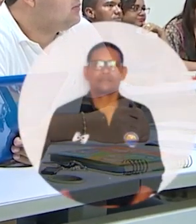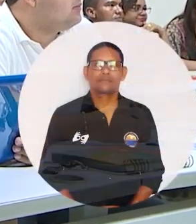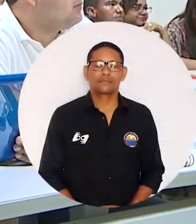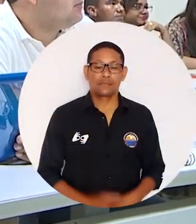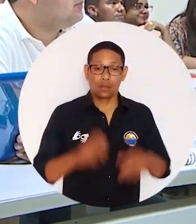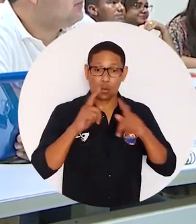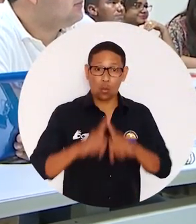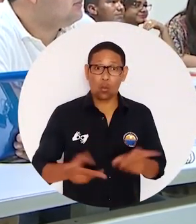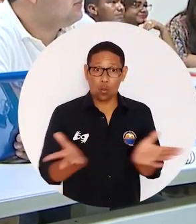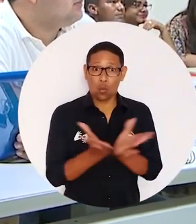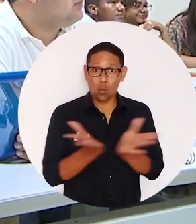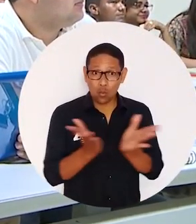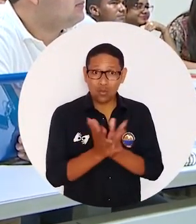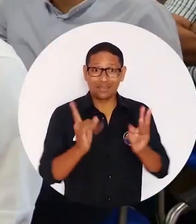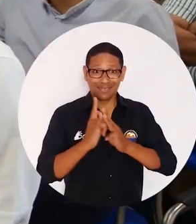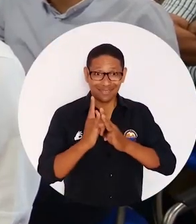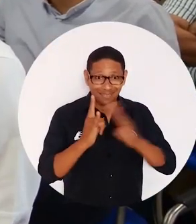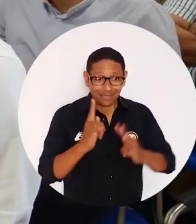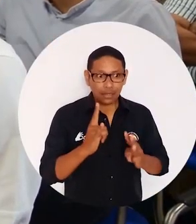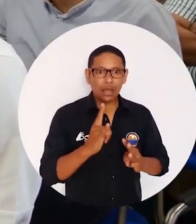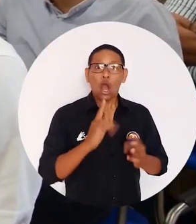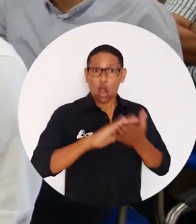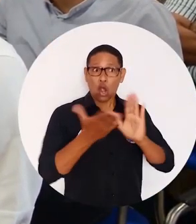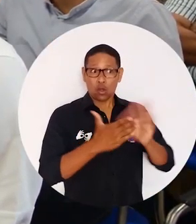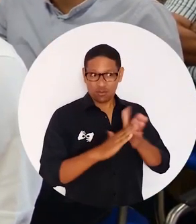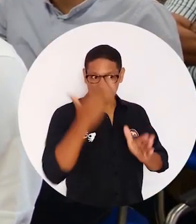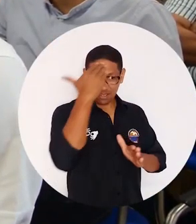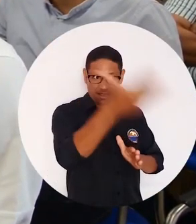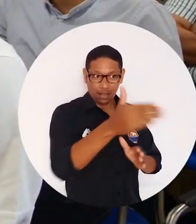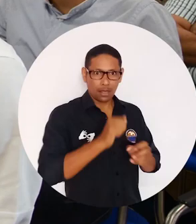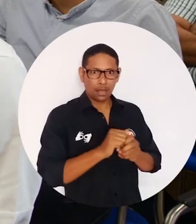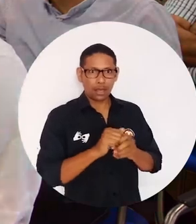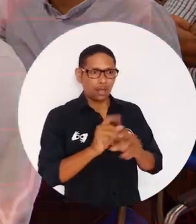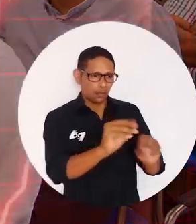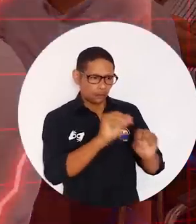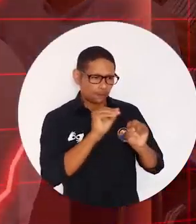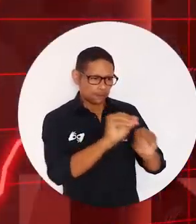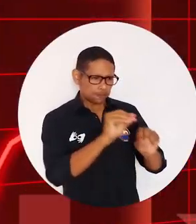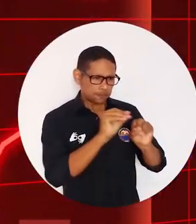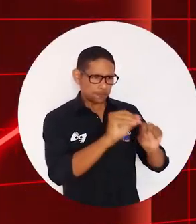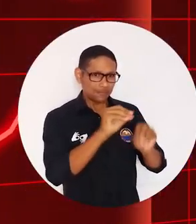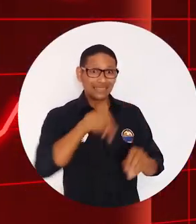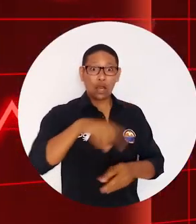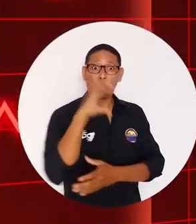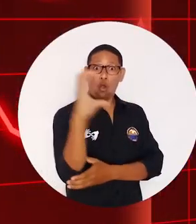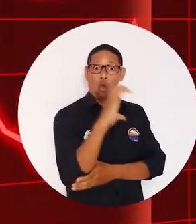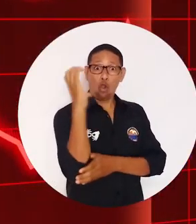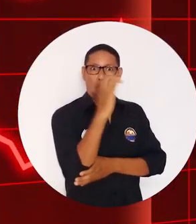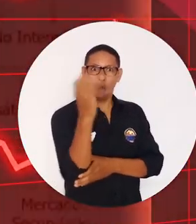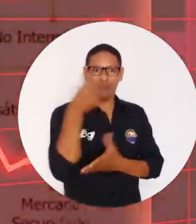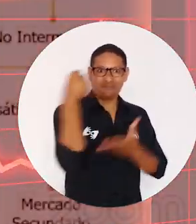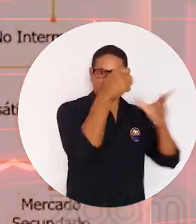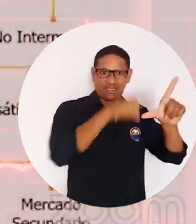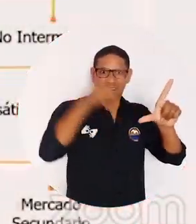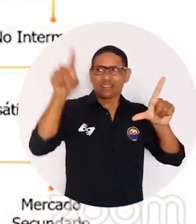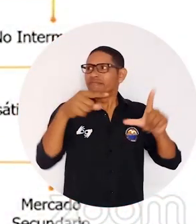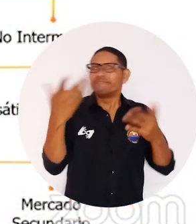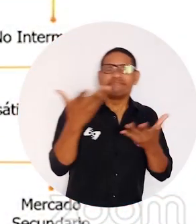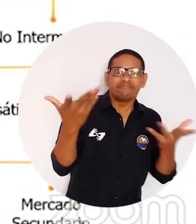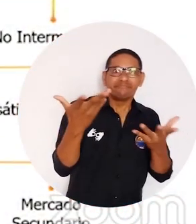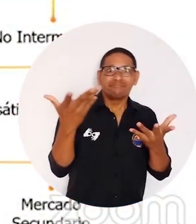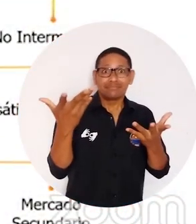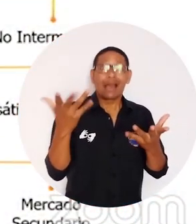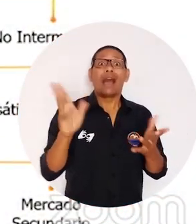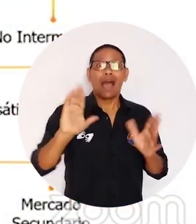Estudiantes de la Universidad del Magdalena y la comunidad externa conocieron cómo invertir en la Bolsa de Valores de Colombia gracias a una